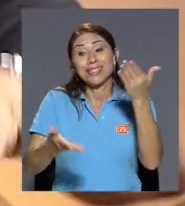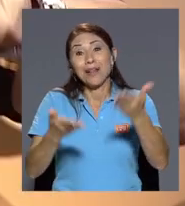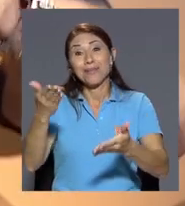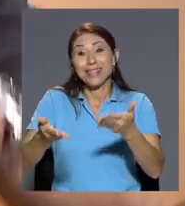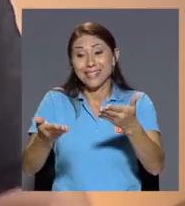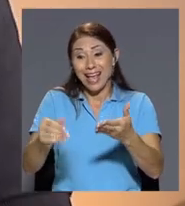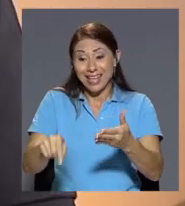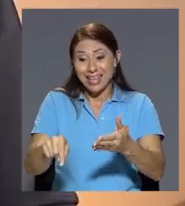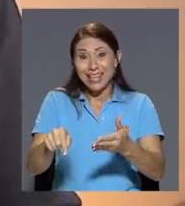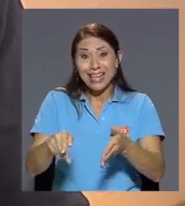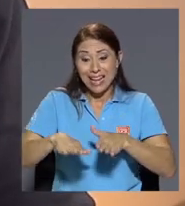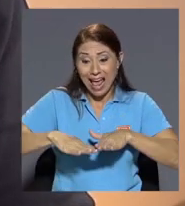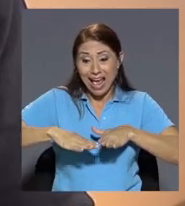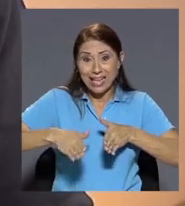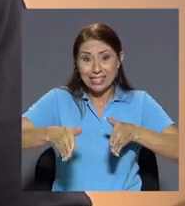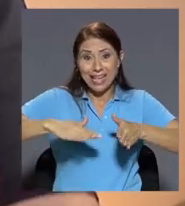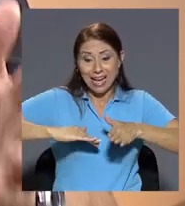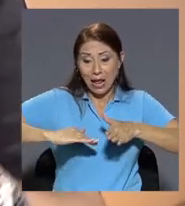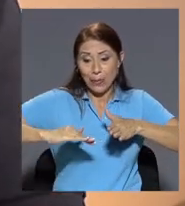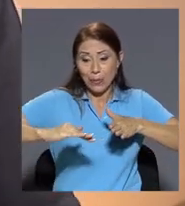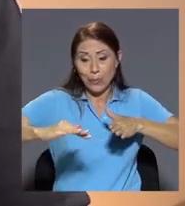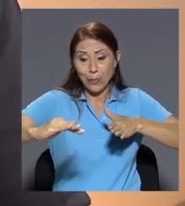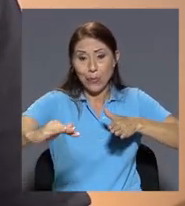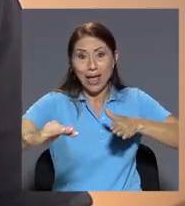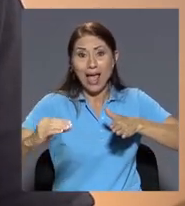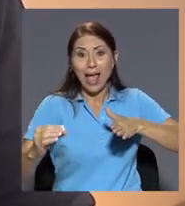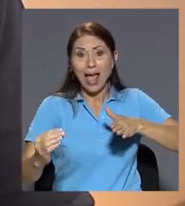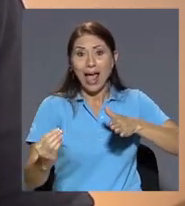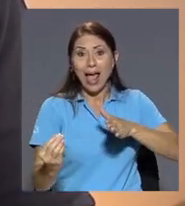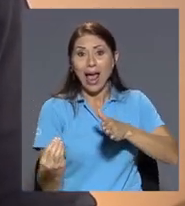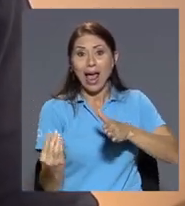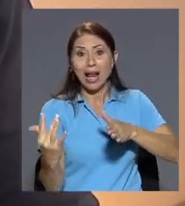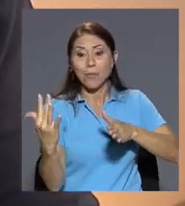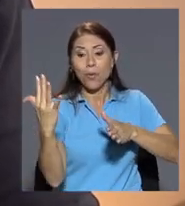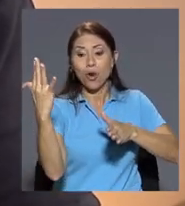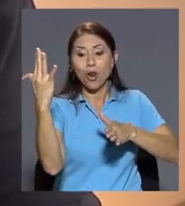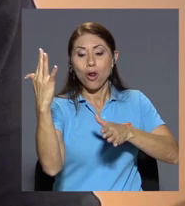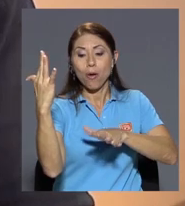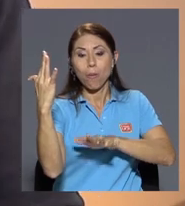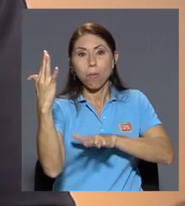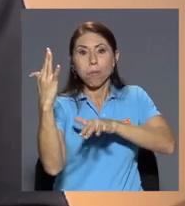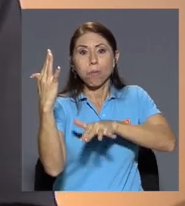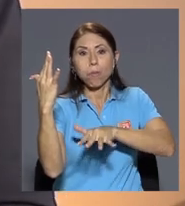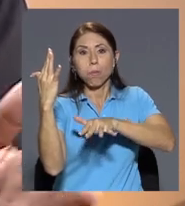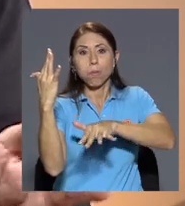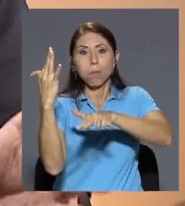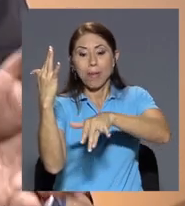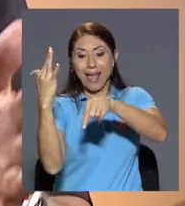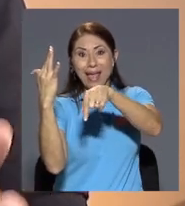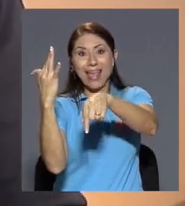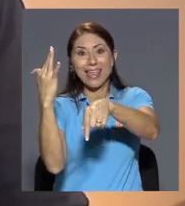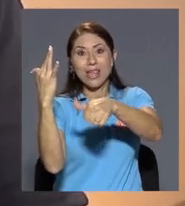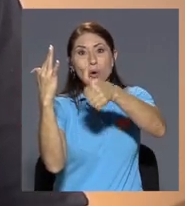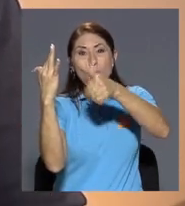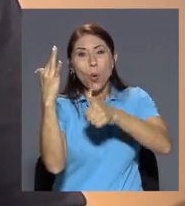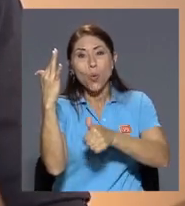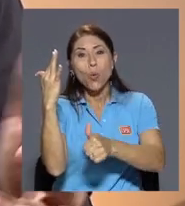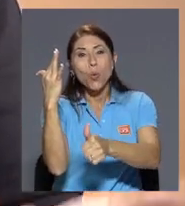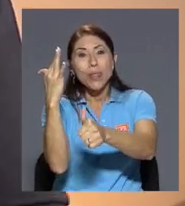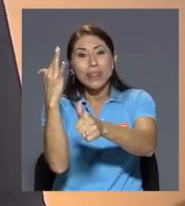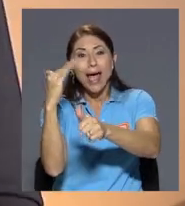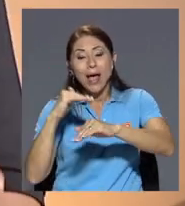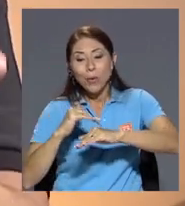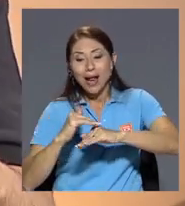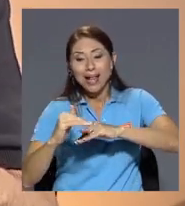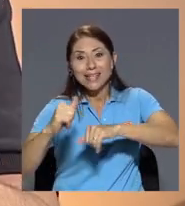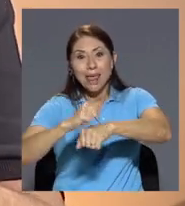levantaron la acera y resulta que esa misma acera por ejemplo está oculta tiene oculta una calzada de piedra entonces